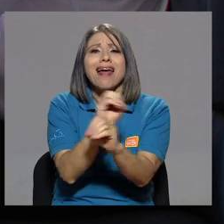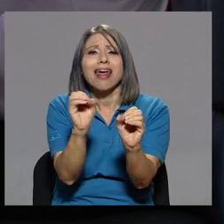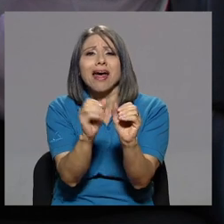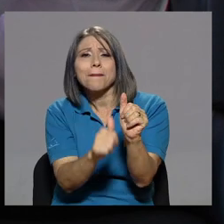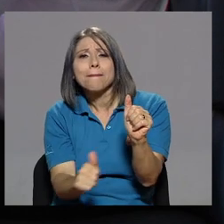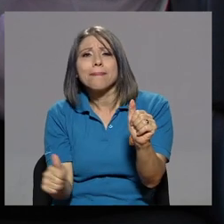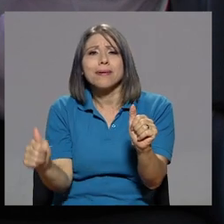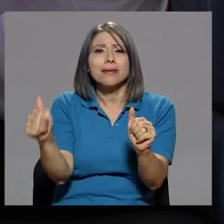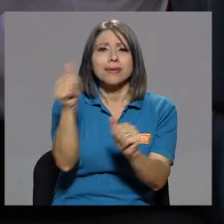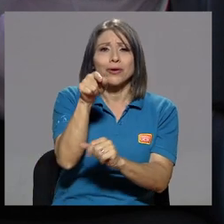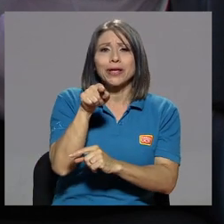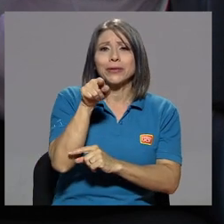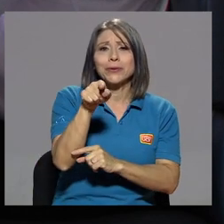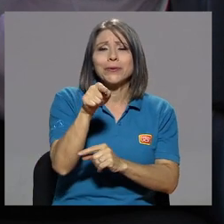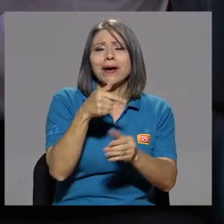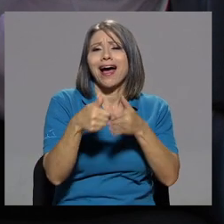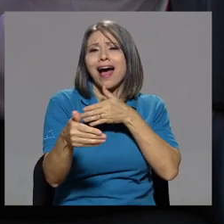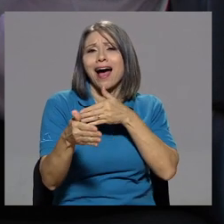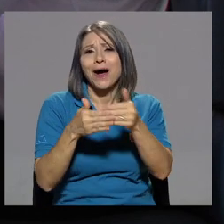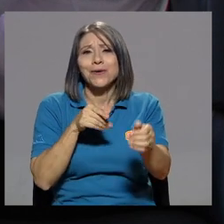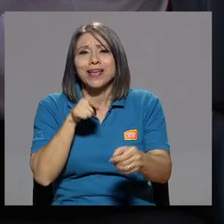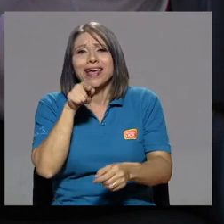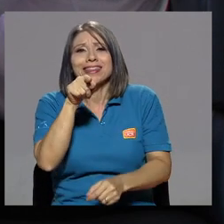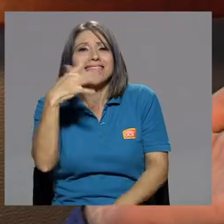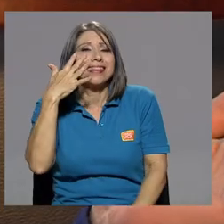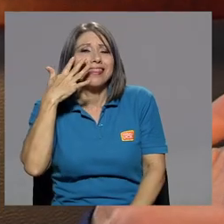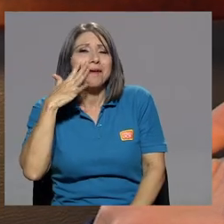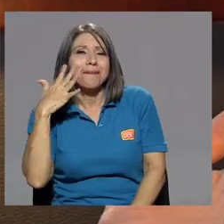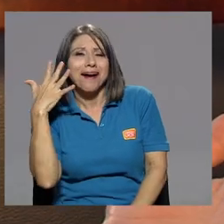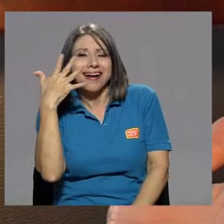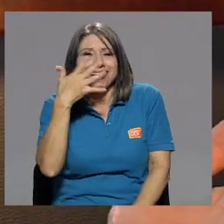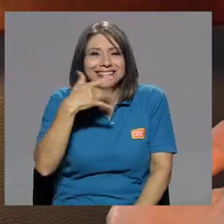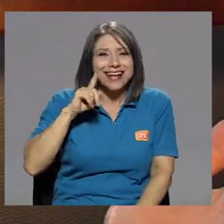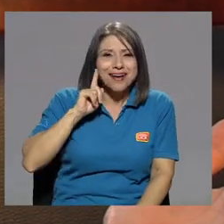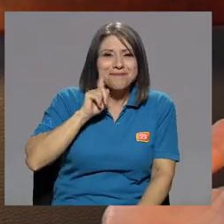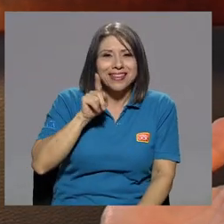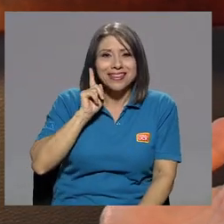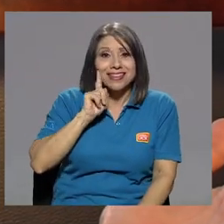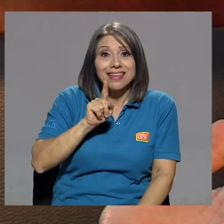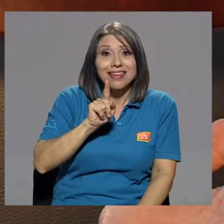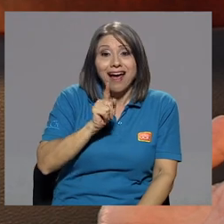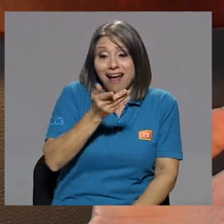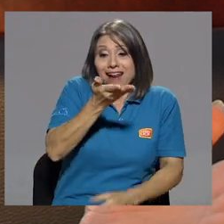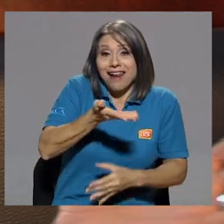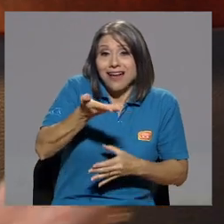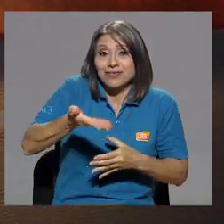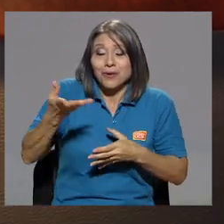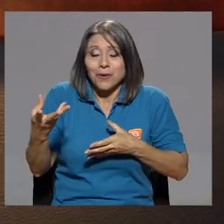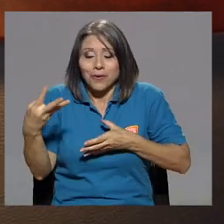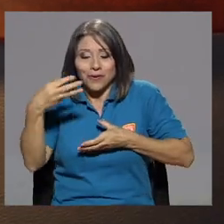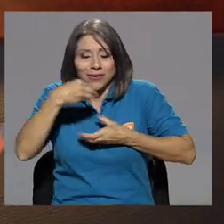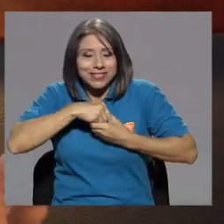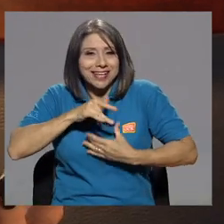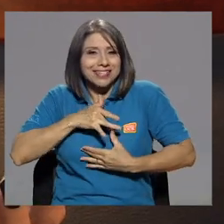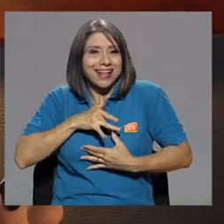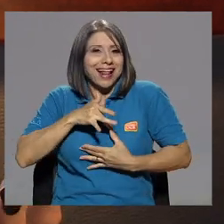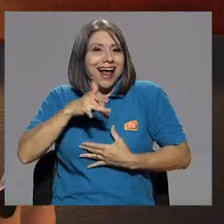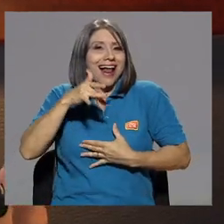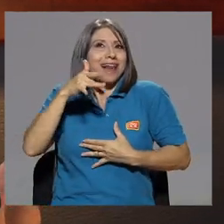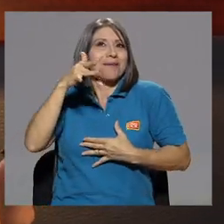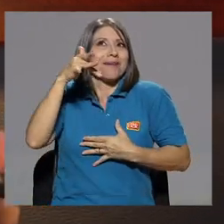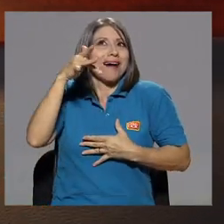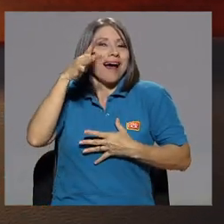aunque a ti te parezca mentira, las cosas del alma despiertan